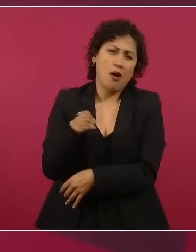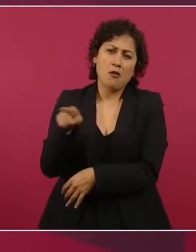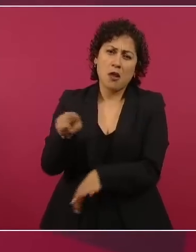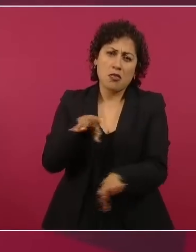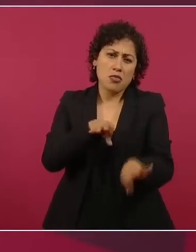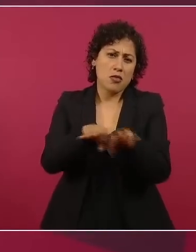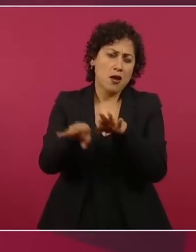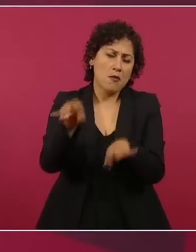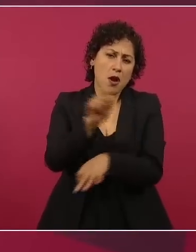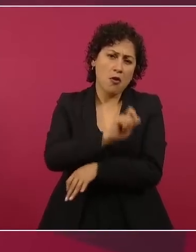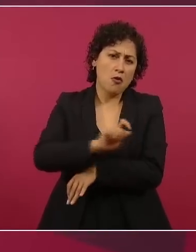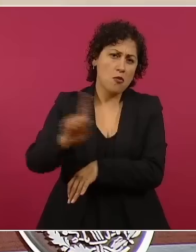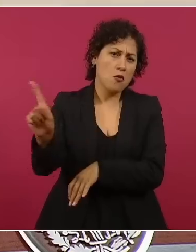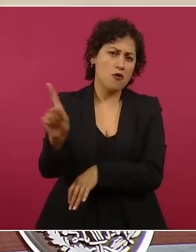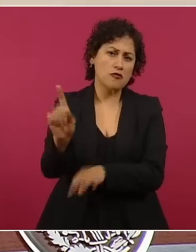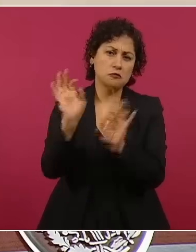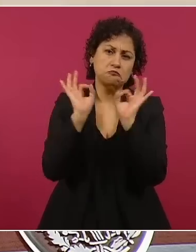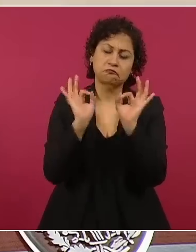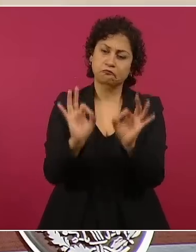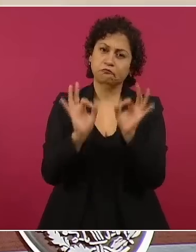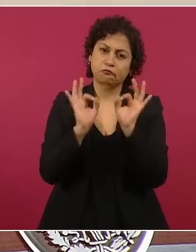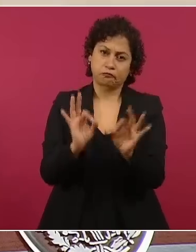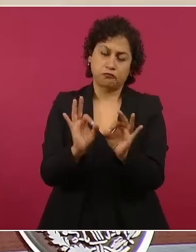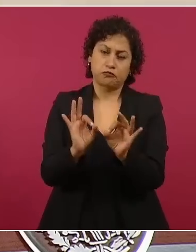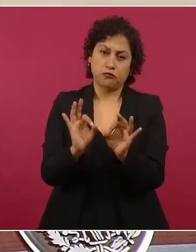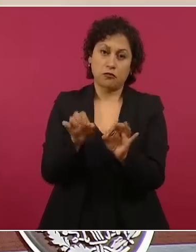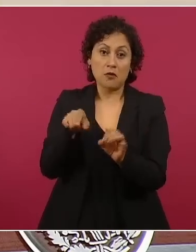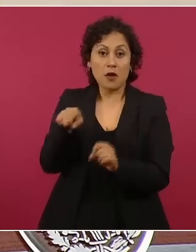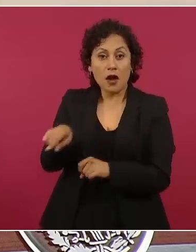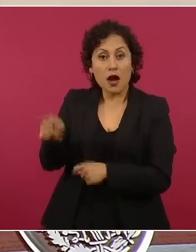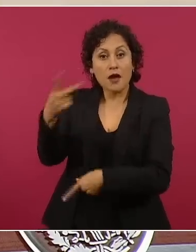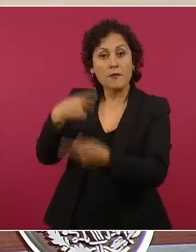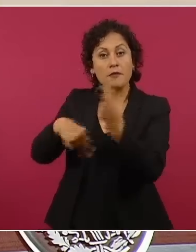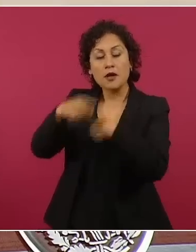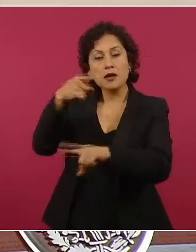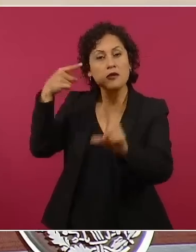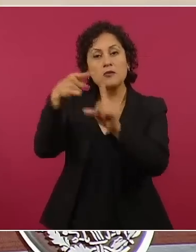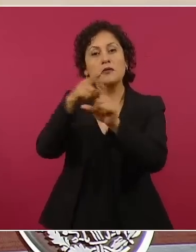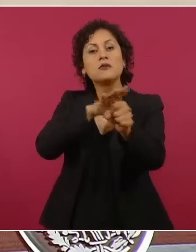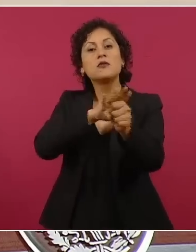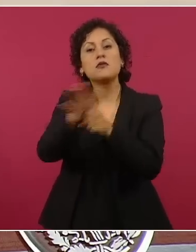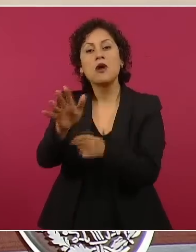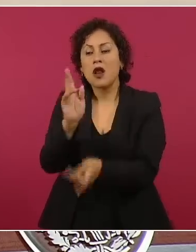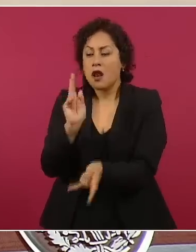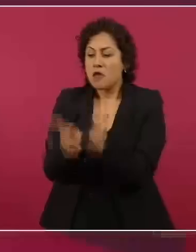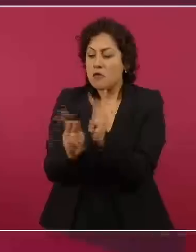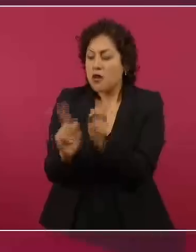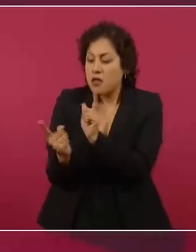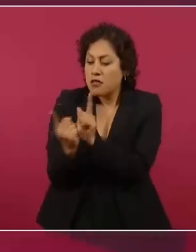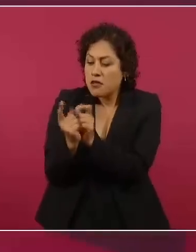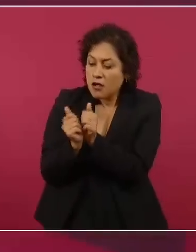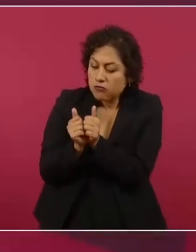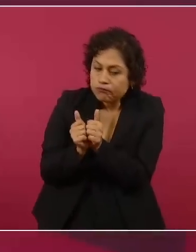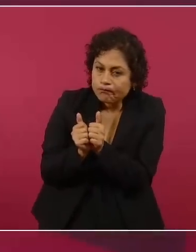que busca que juntos enfrentemos problemas como